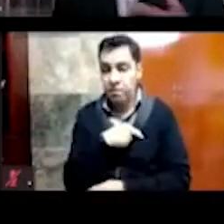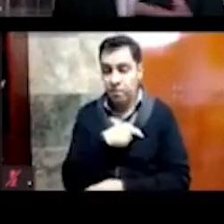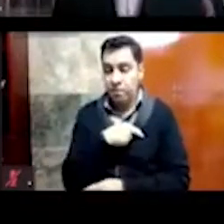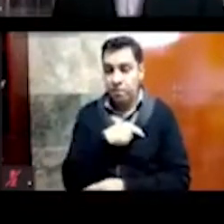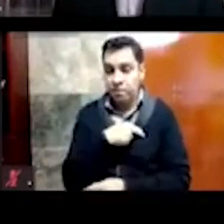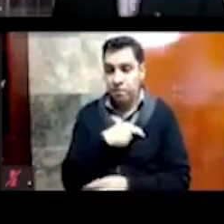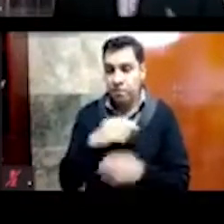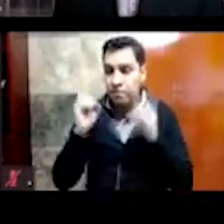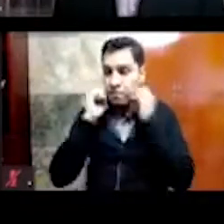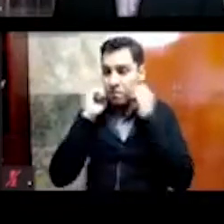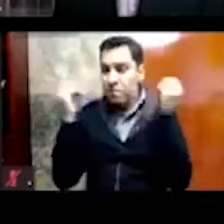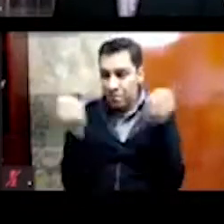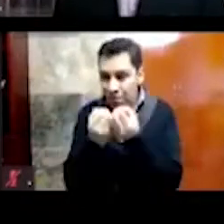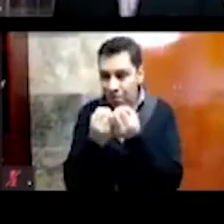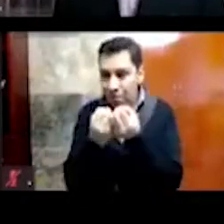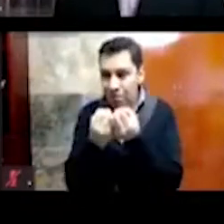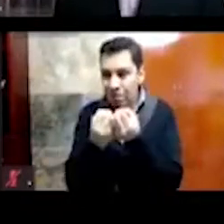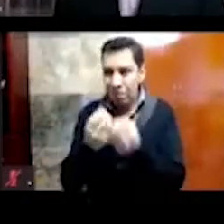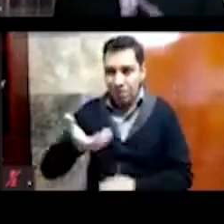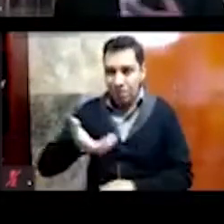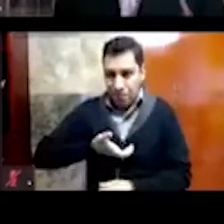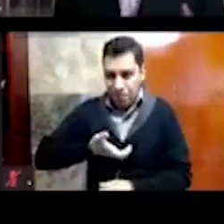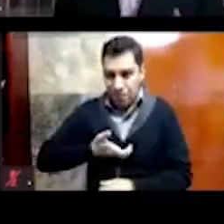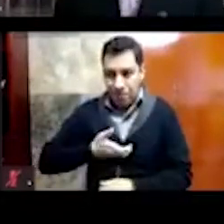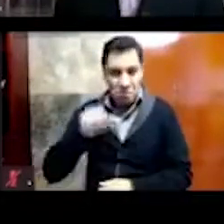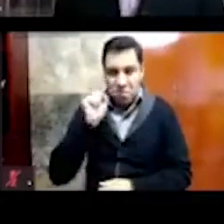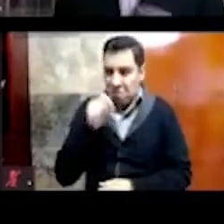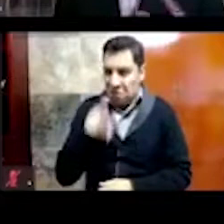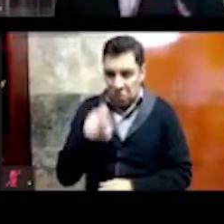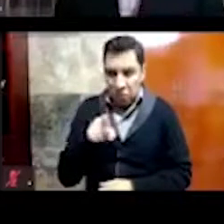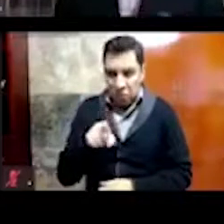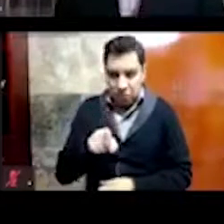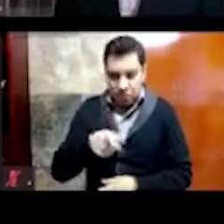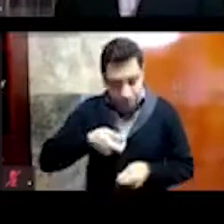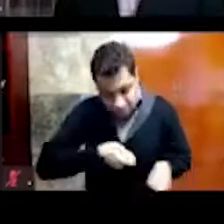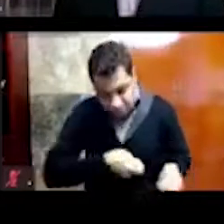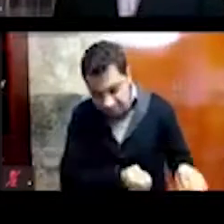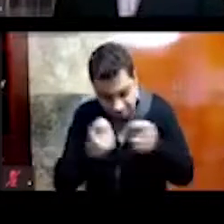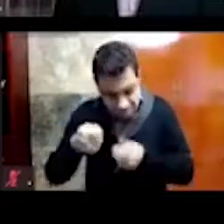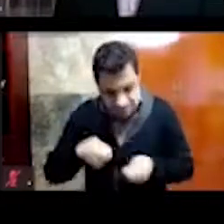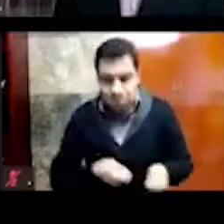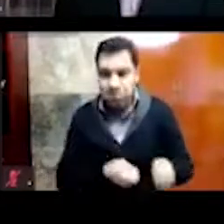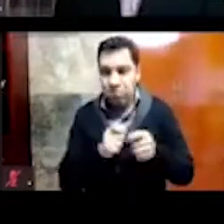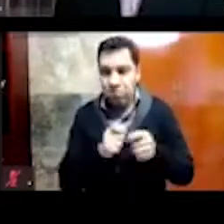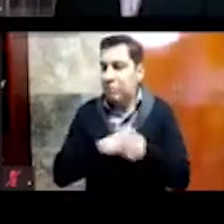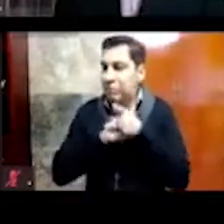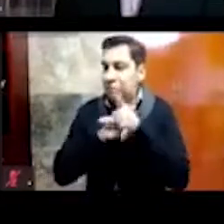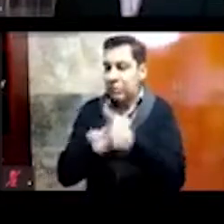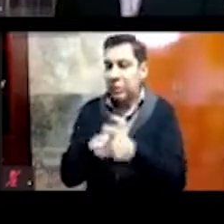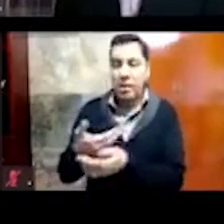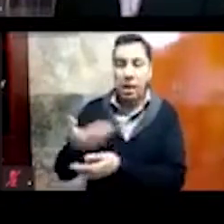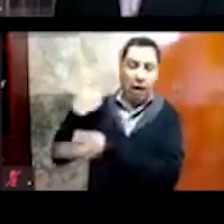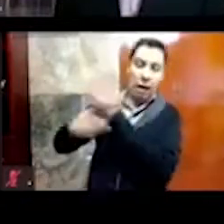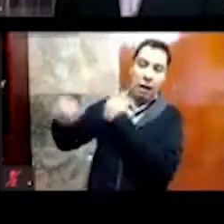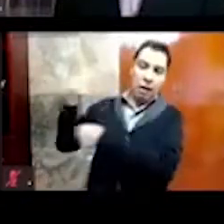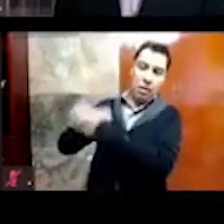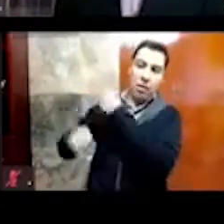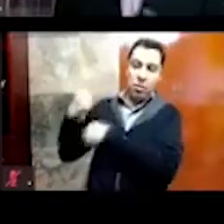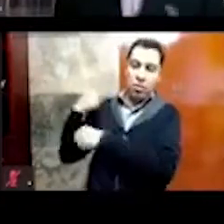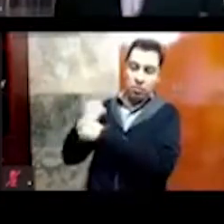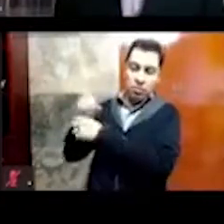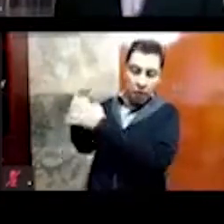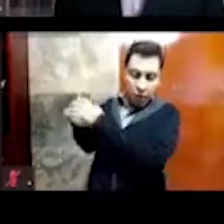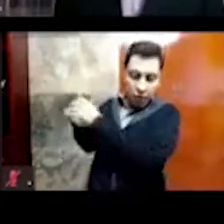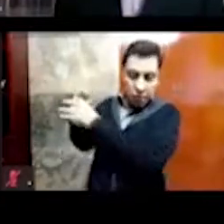desarrollando en el Centro Histórico, pues son la consecución de los trabajos que se han iniciado desde, desde,